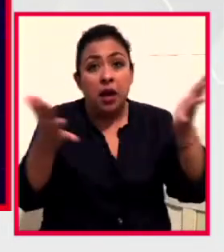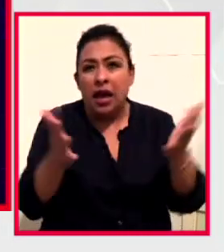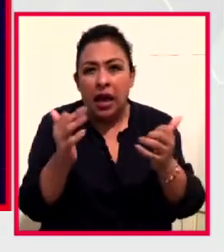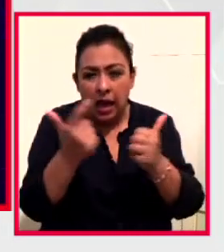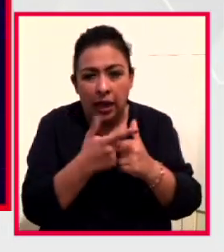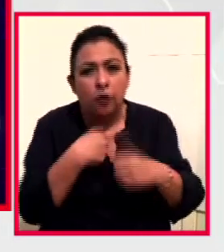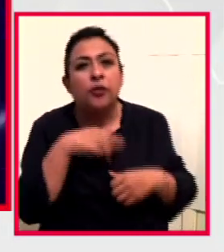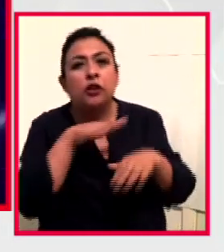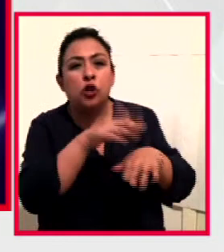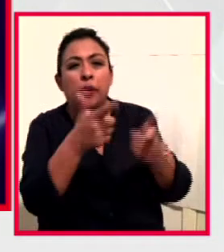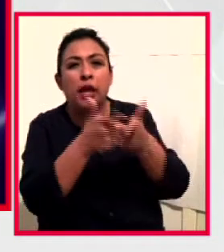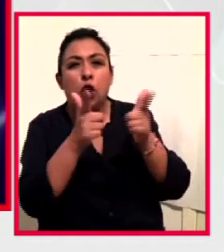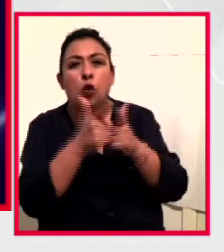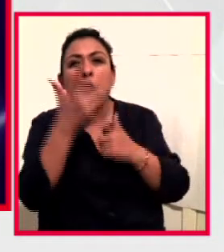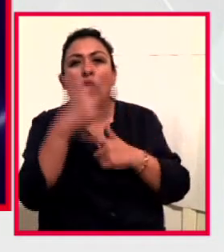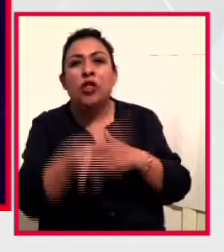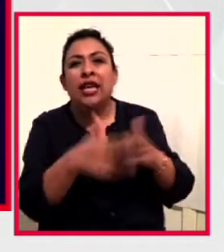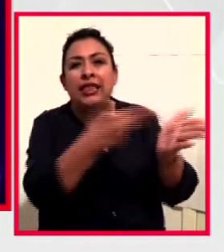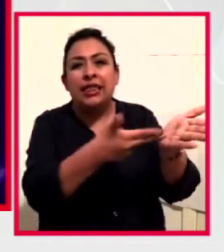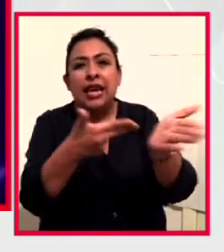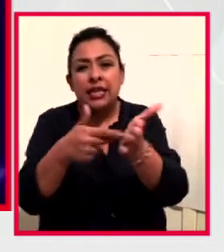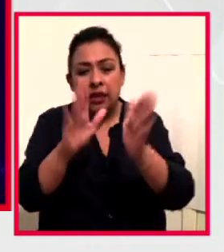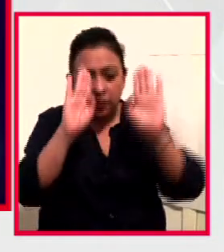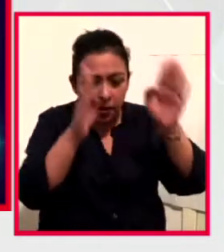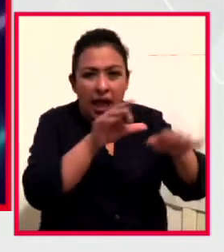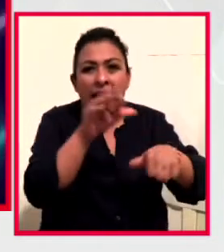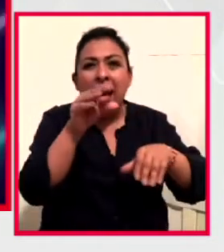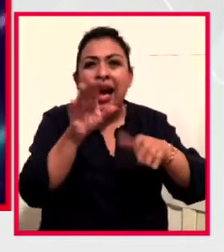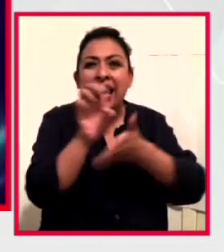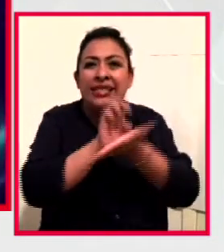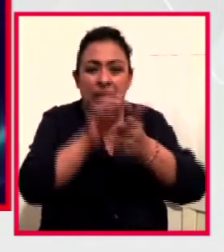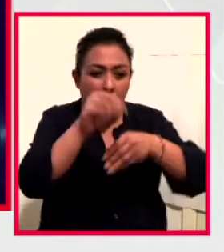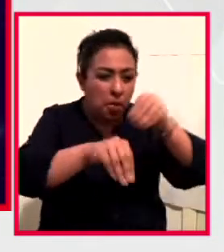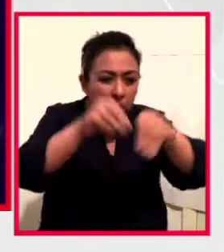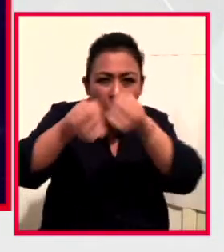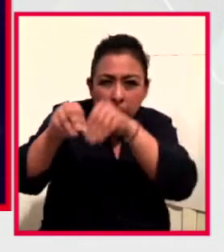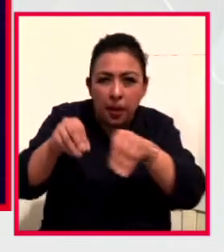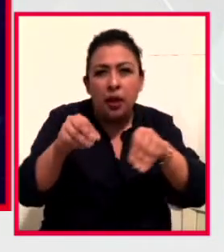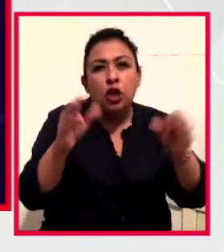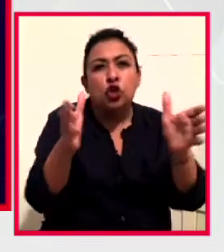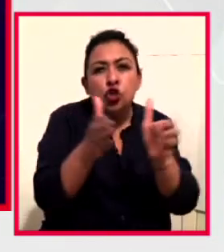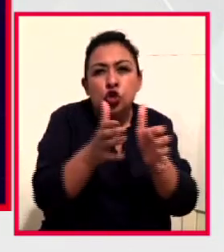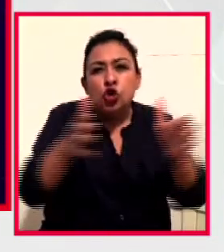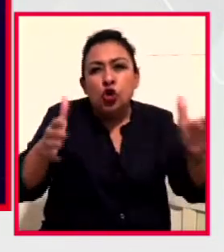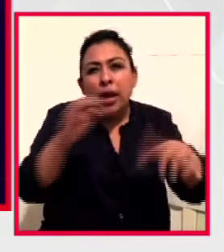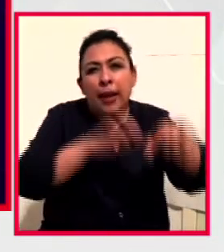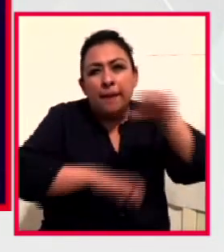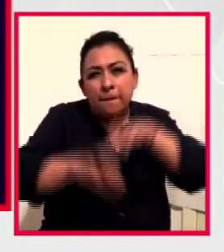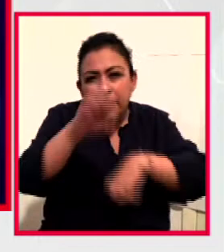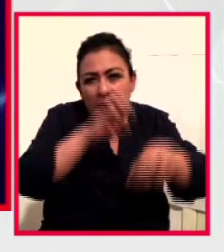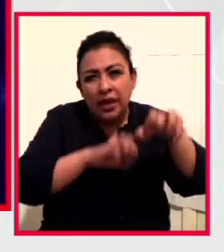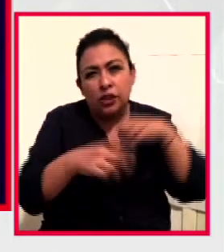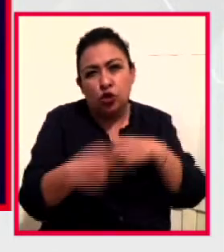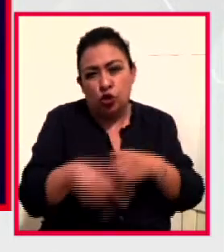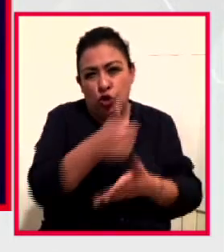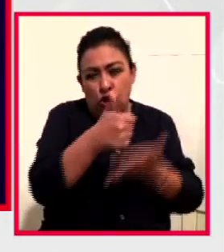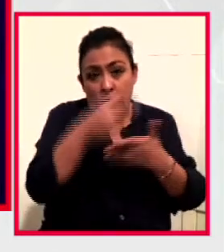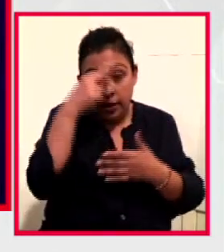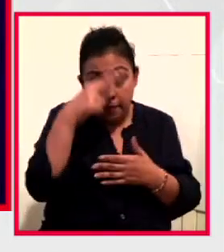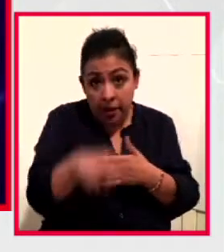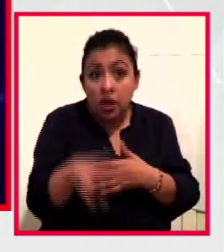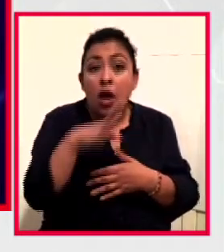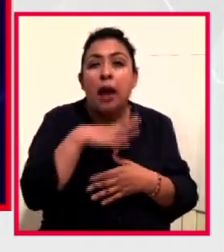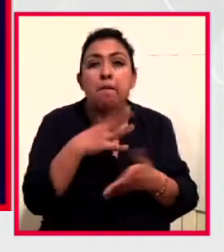trata de un grupo de 10 talleres dedicados a la escenografía. Pequeñas y medianas empresas, pymes de la Ciudad de México, que emplean un